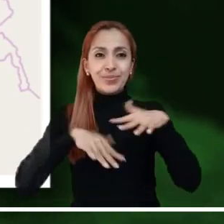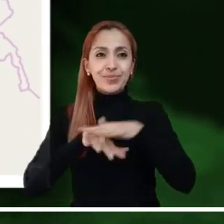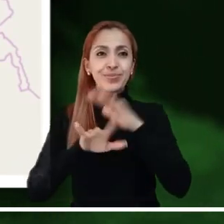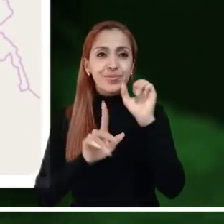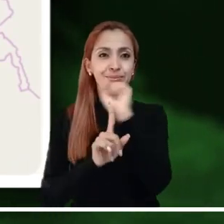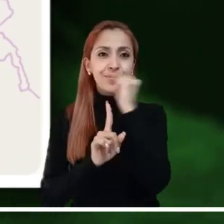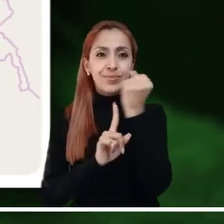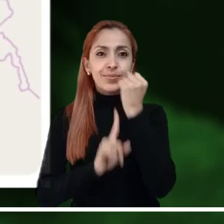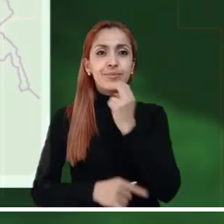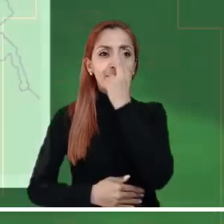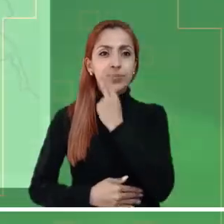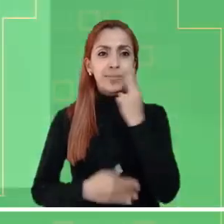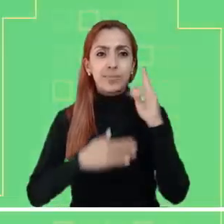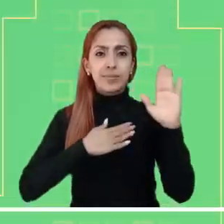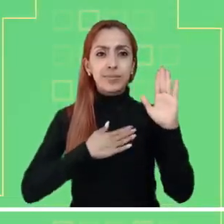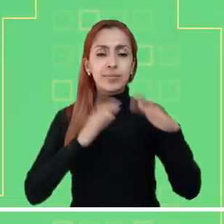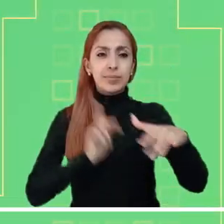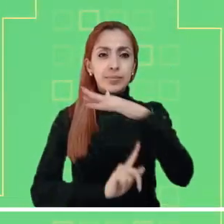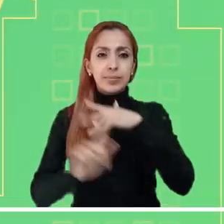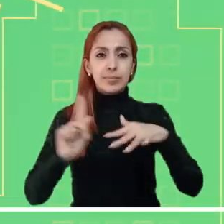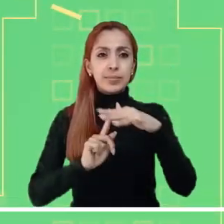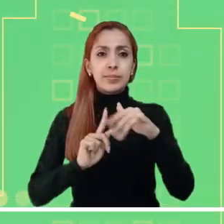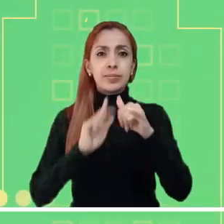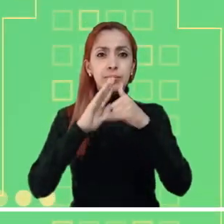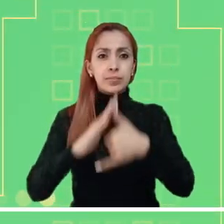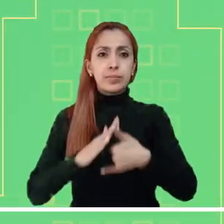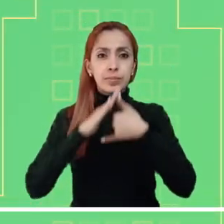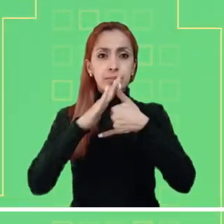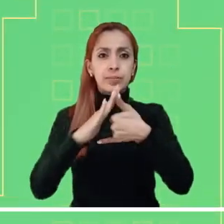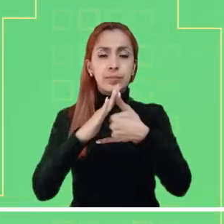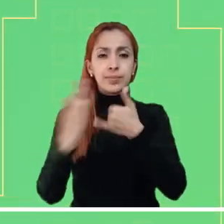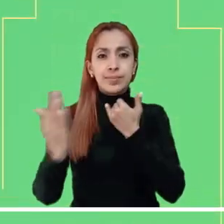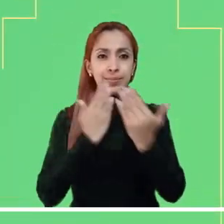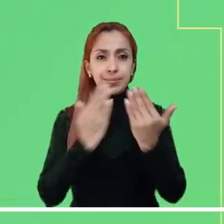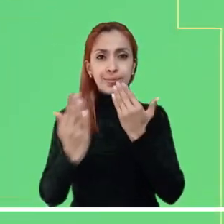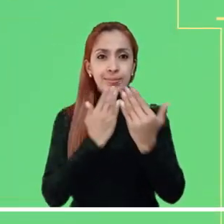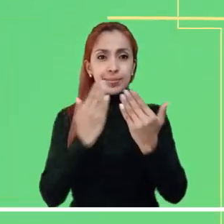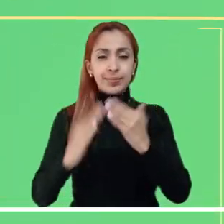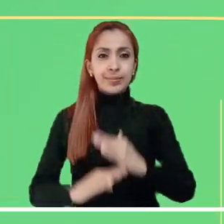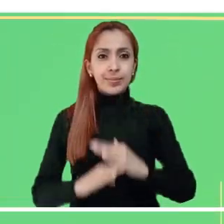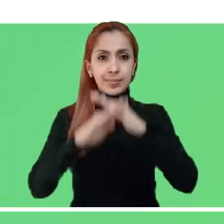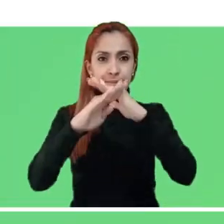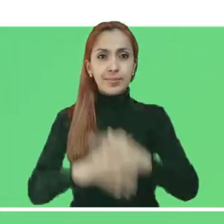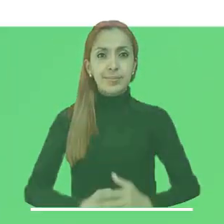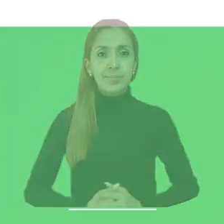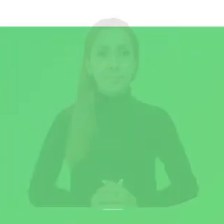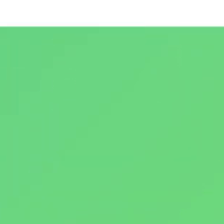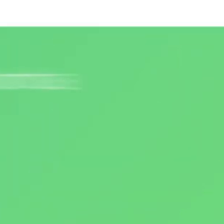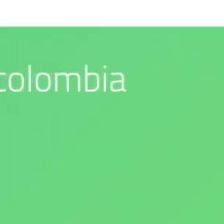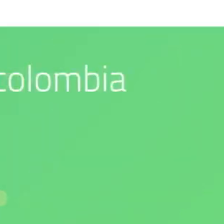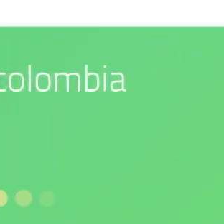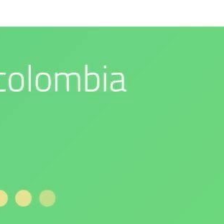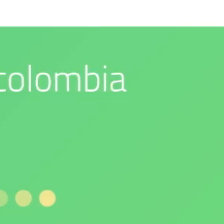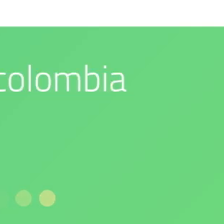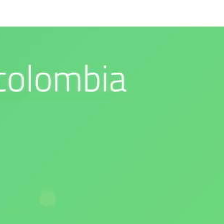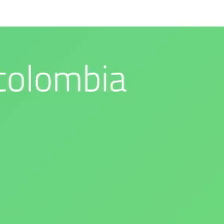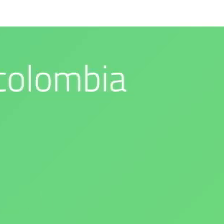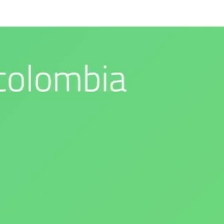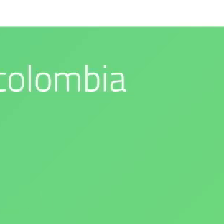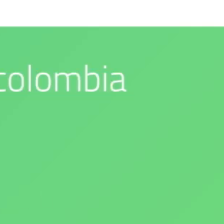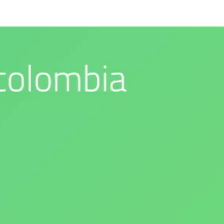Arauca, Meta y Putumayo. Síguenos en nuestras redes sociales. Nuestro compromiso es con el medio ambiente.